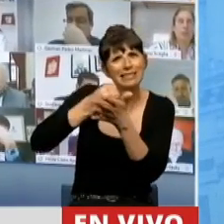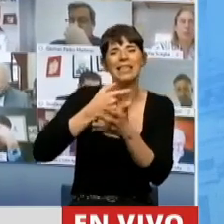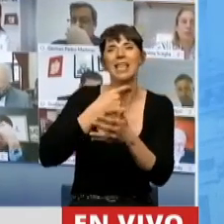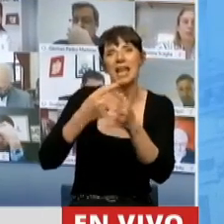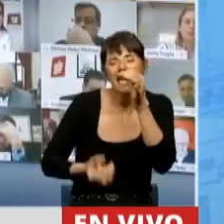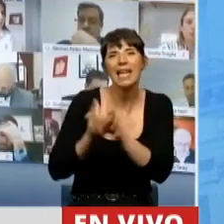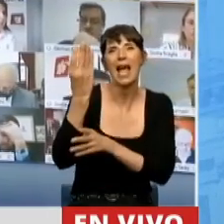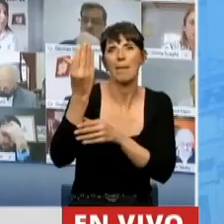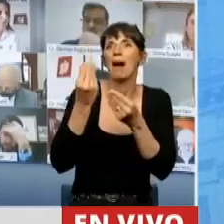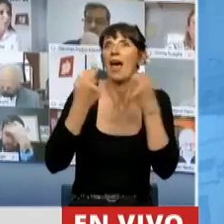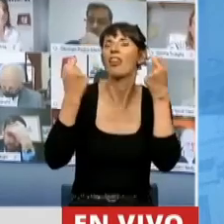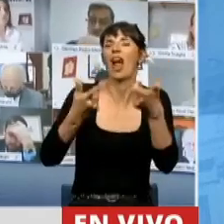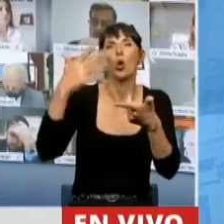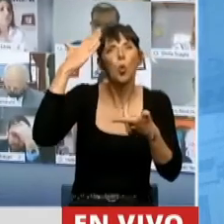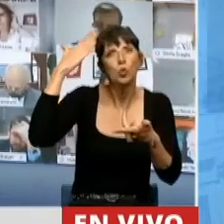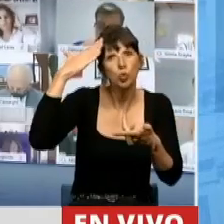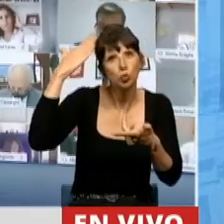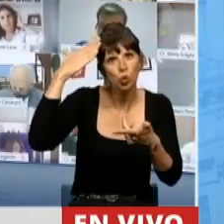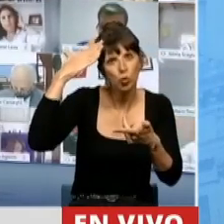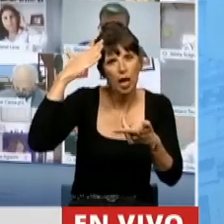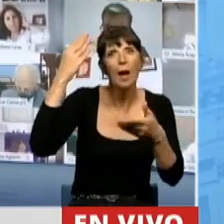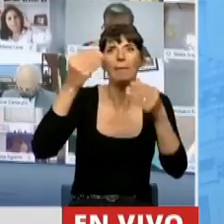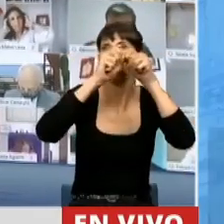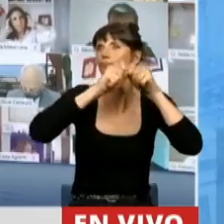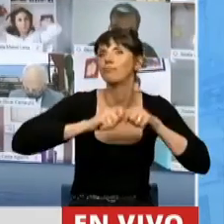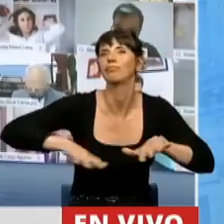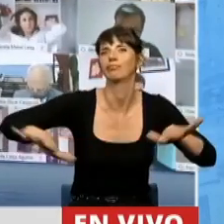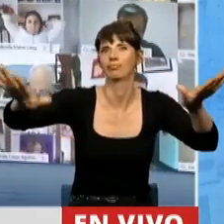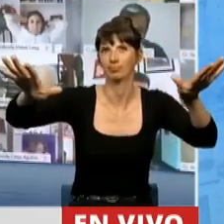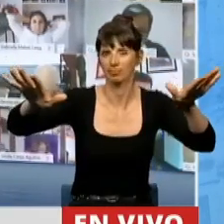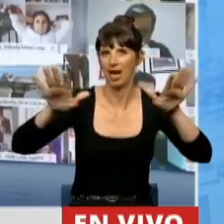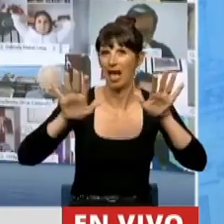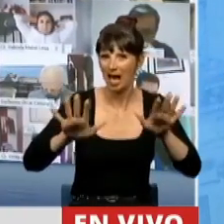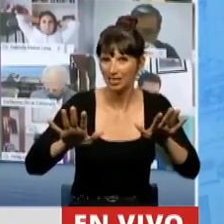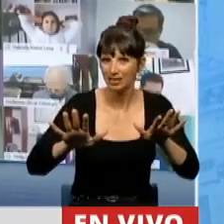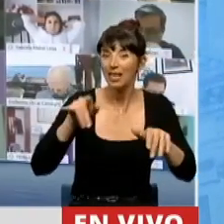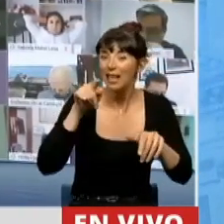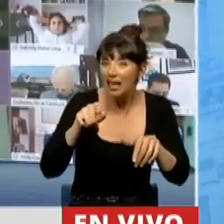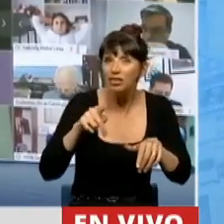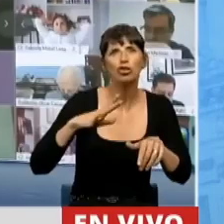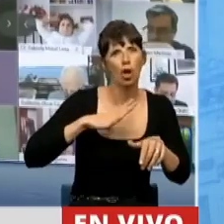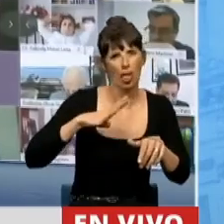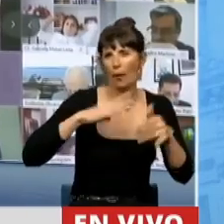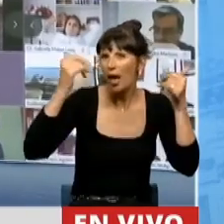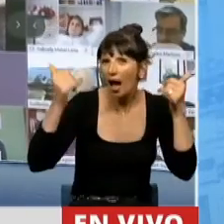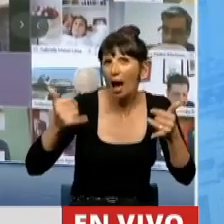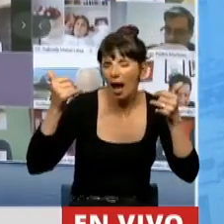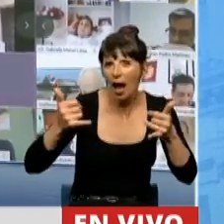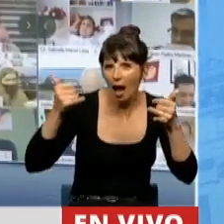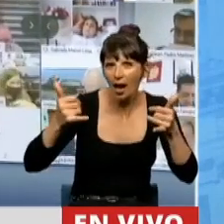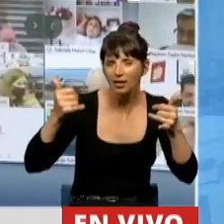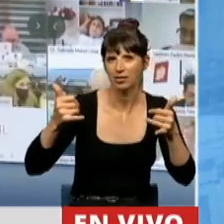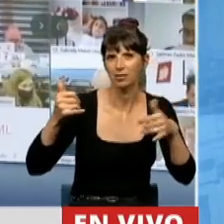cultura, de cordialidad para que la paz lleve a mejores caminos. Esto que queda todavía aún en el éter tiene gran